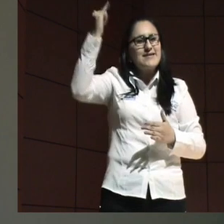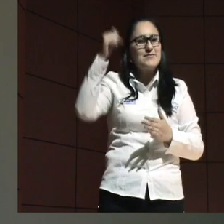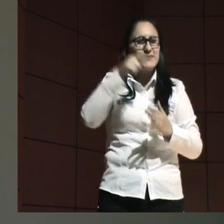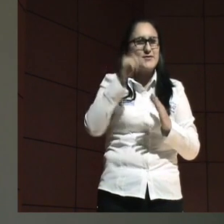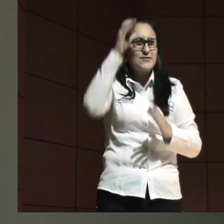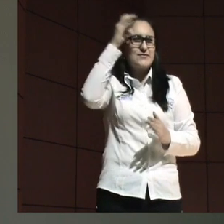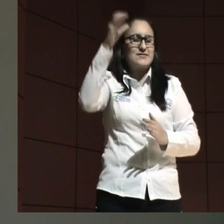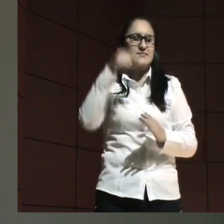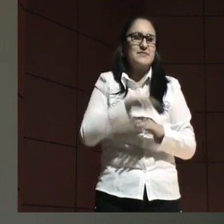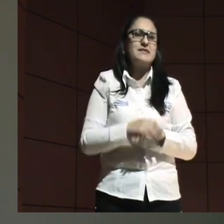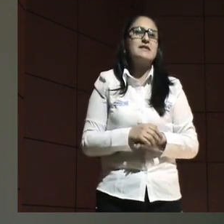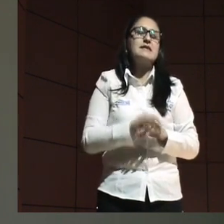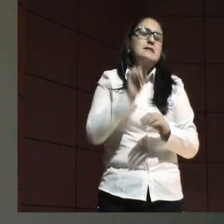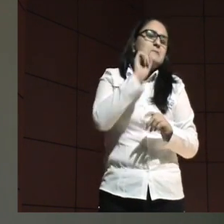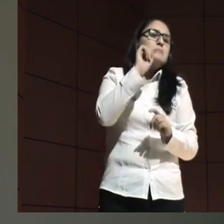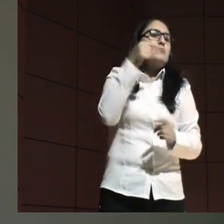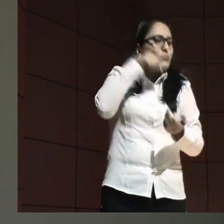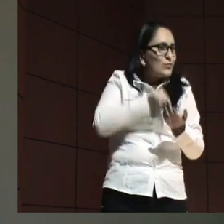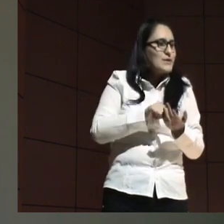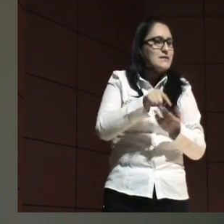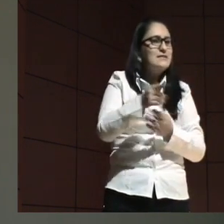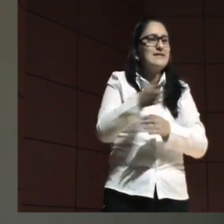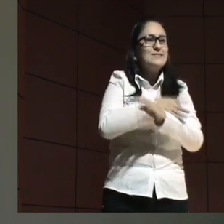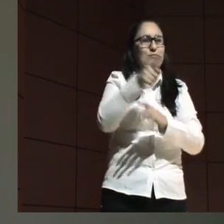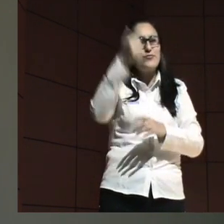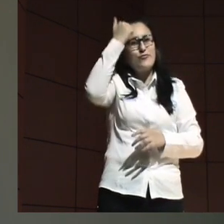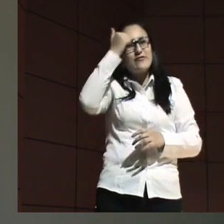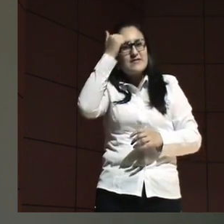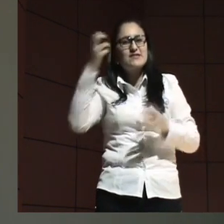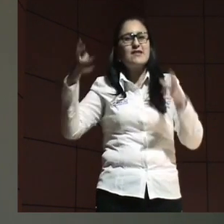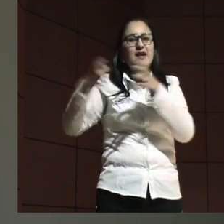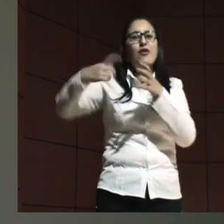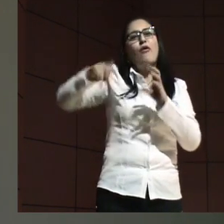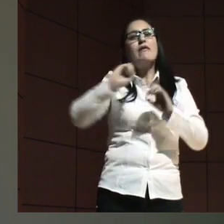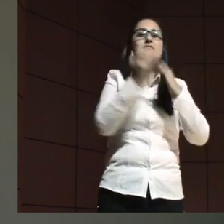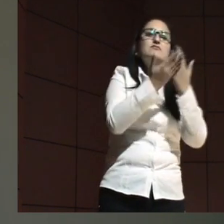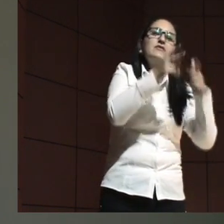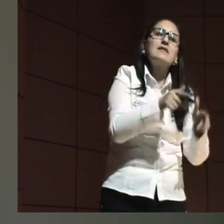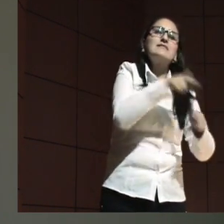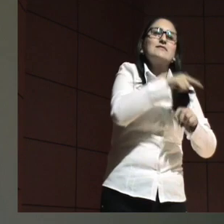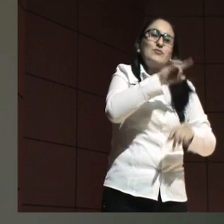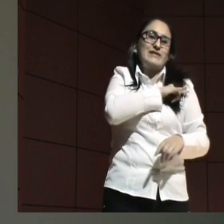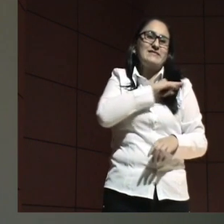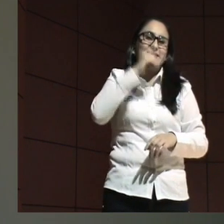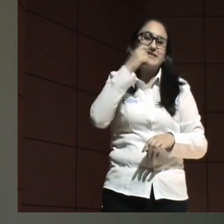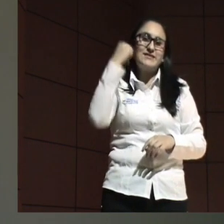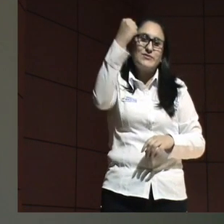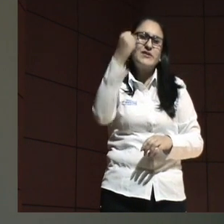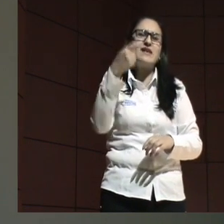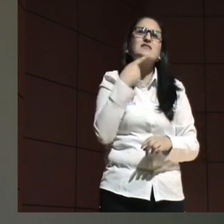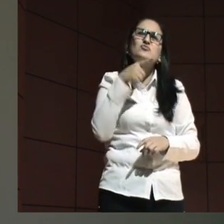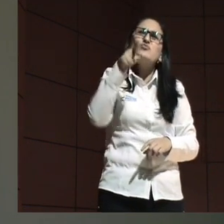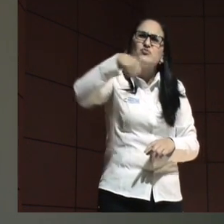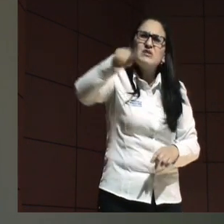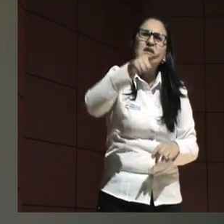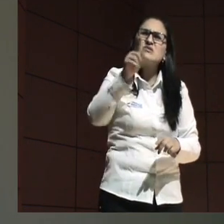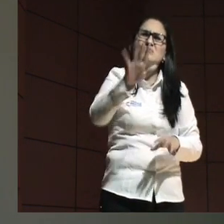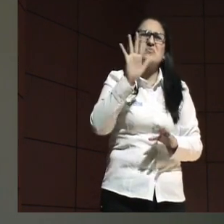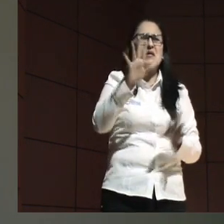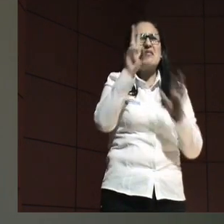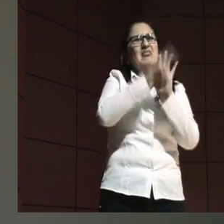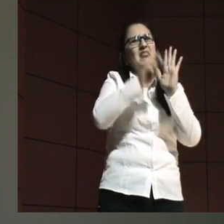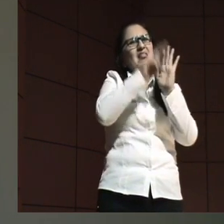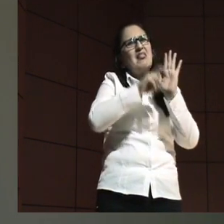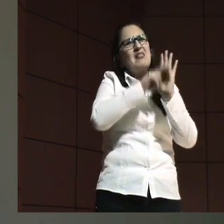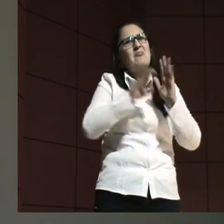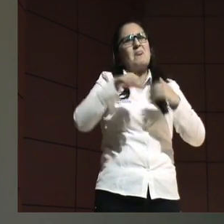inicio. Y por eso muchas veces a los profesores o estudiantes de la Universidad Nacional se nos dice, ustedes son muy teóricos,